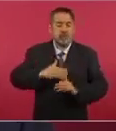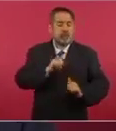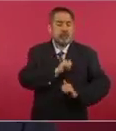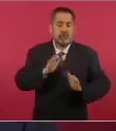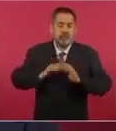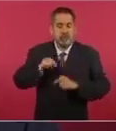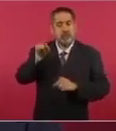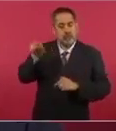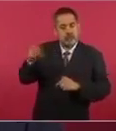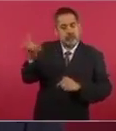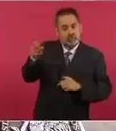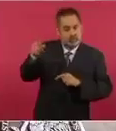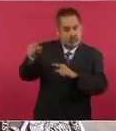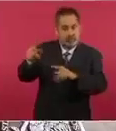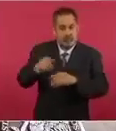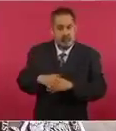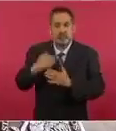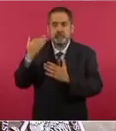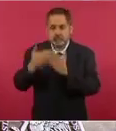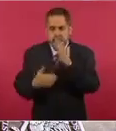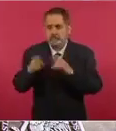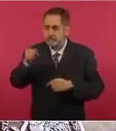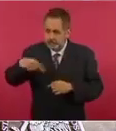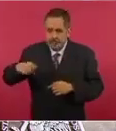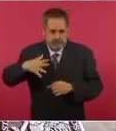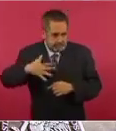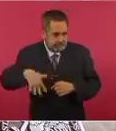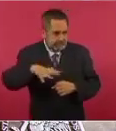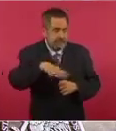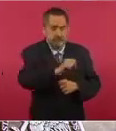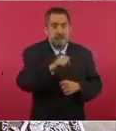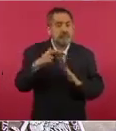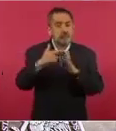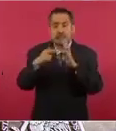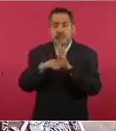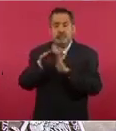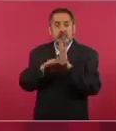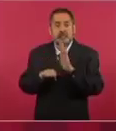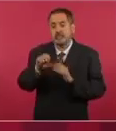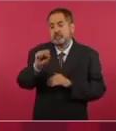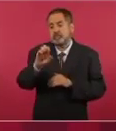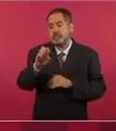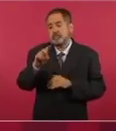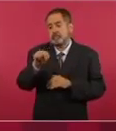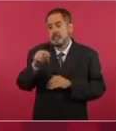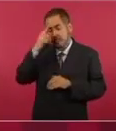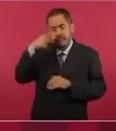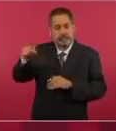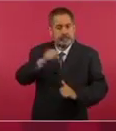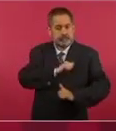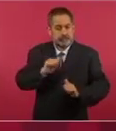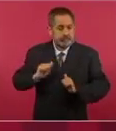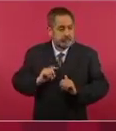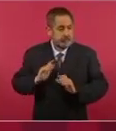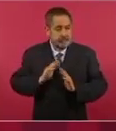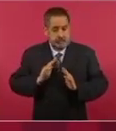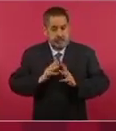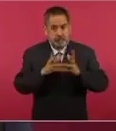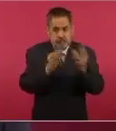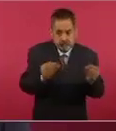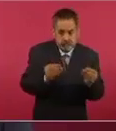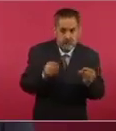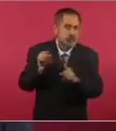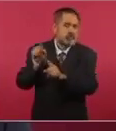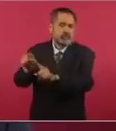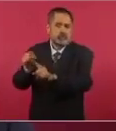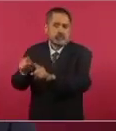porque no se aplicó el protocolo de búsqueda que establece la Ciudad de Defensa Nacional para soldados desaparecidos, pero